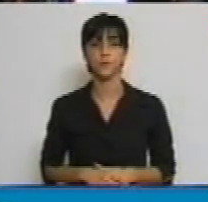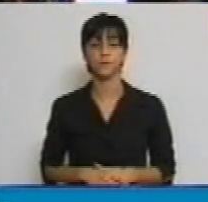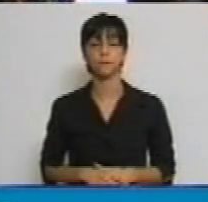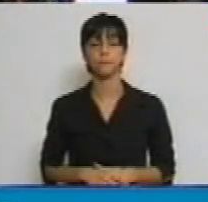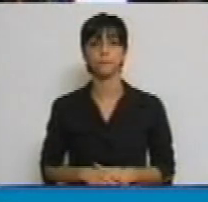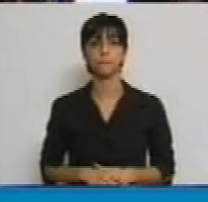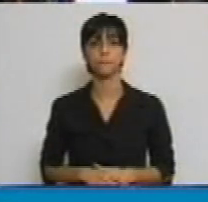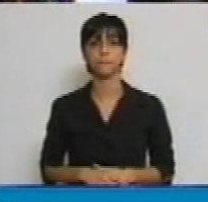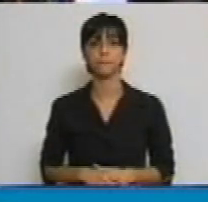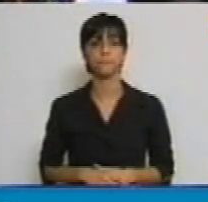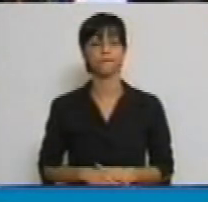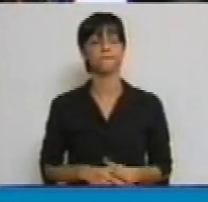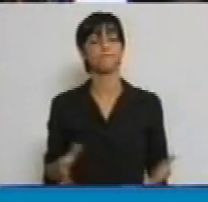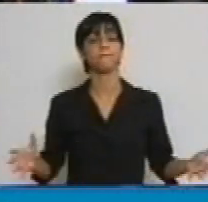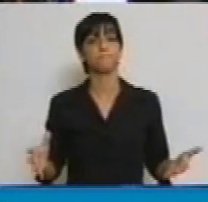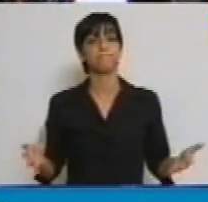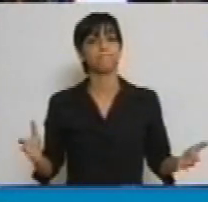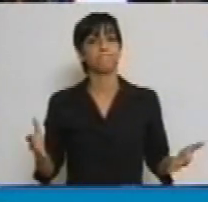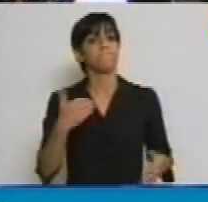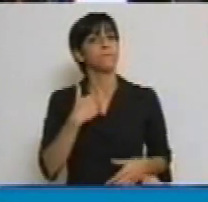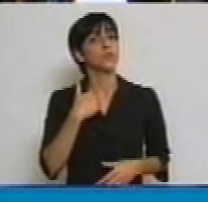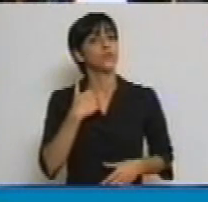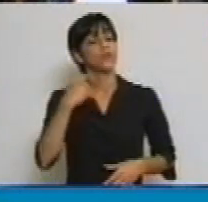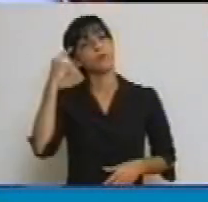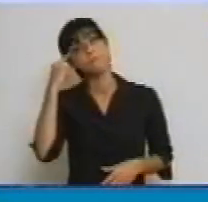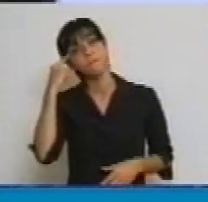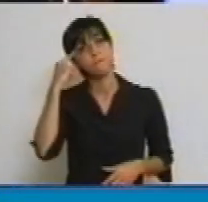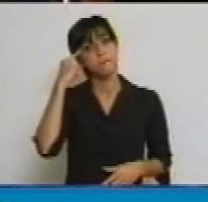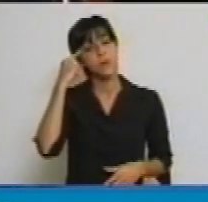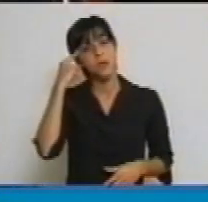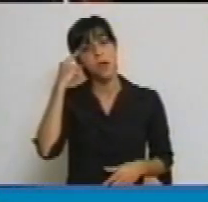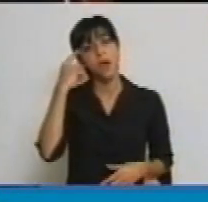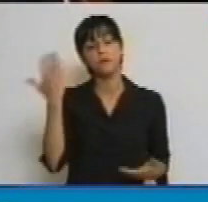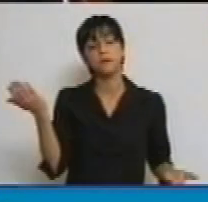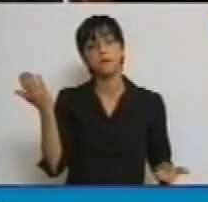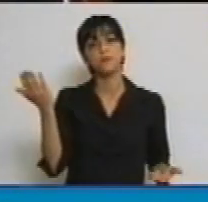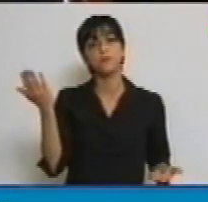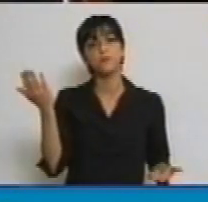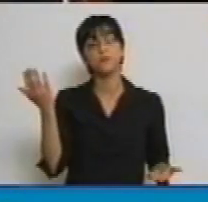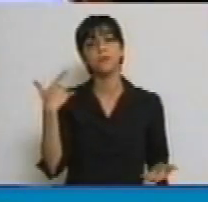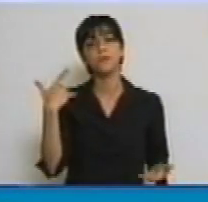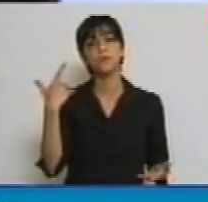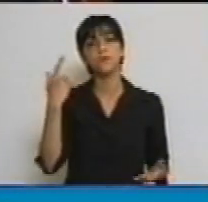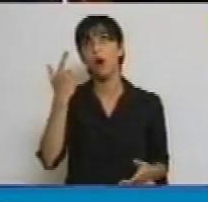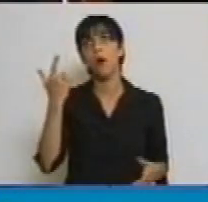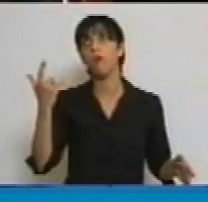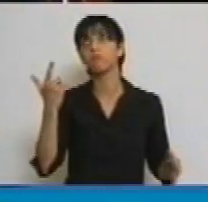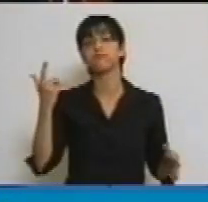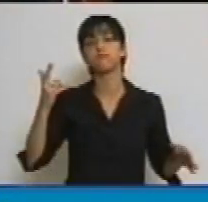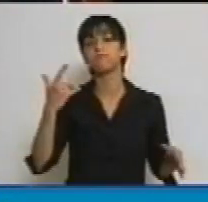Miren, yo creo que uno de los errores más grandes